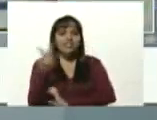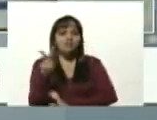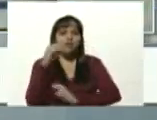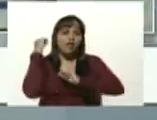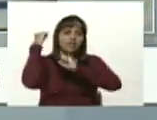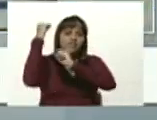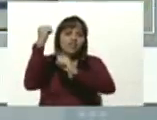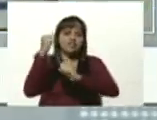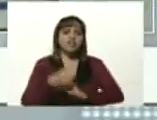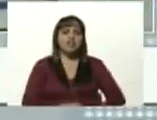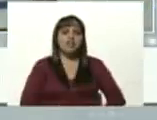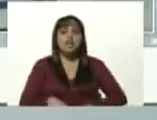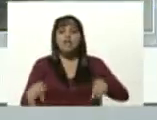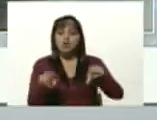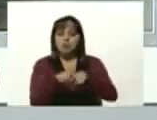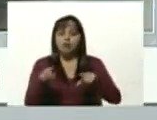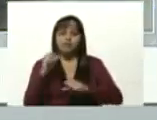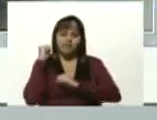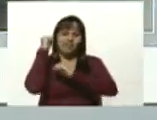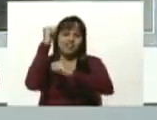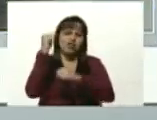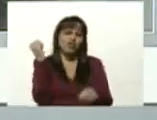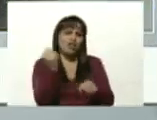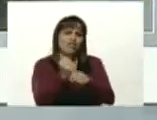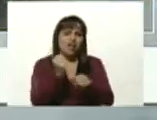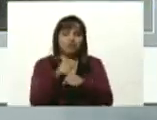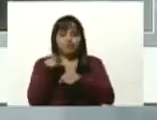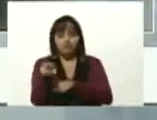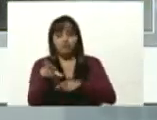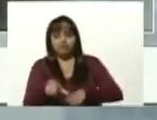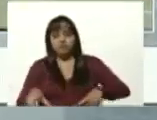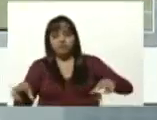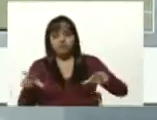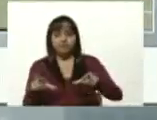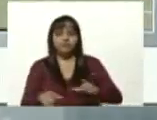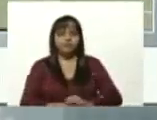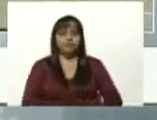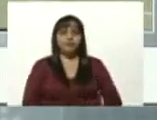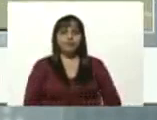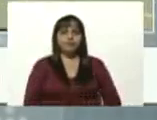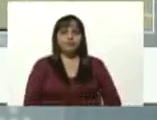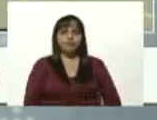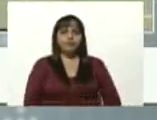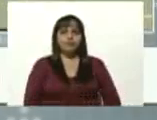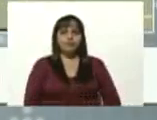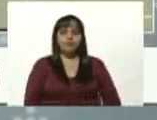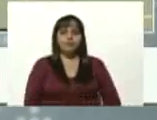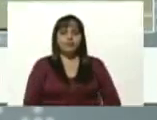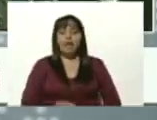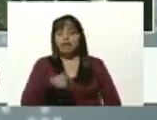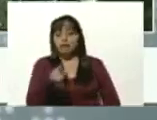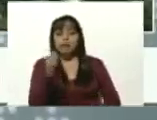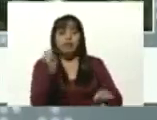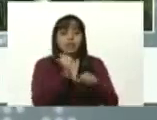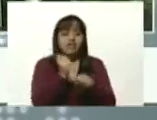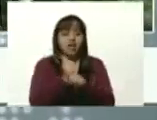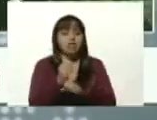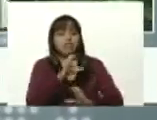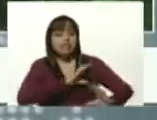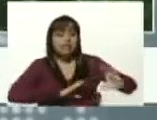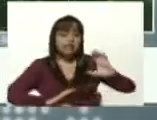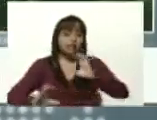como están venciendo los trabajadores de Guayana sencillo una clase obrera científica